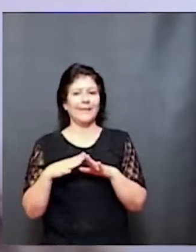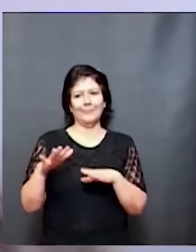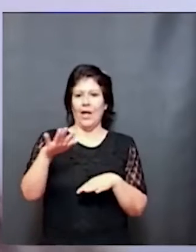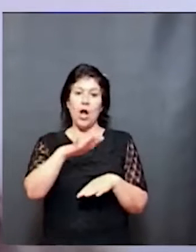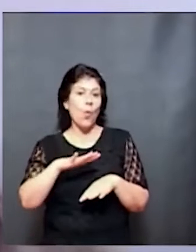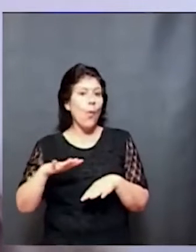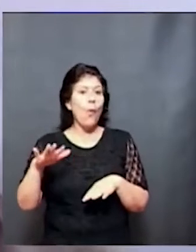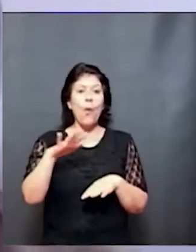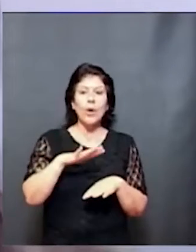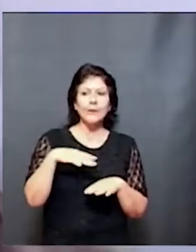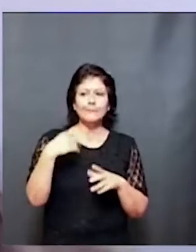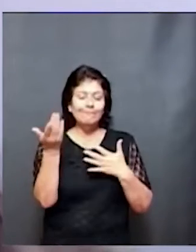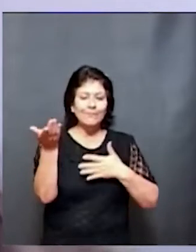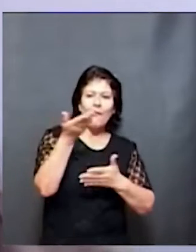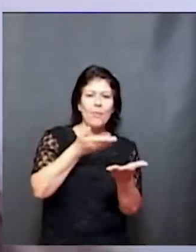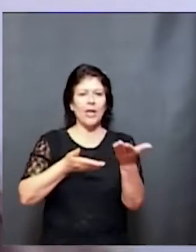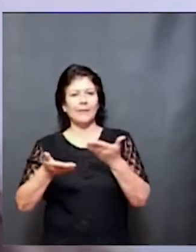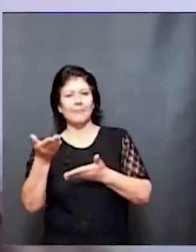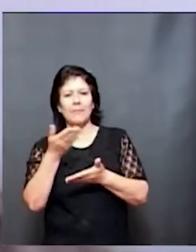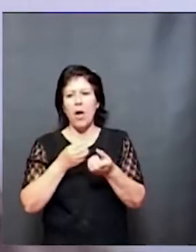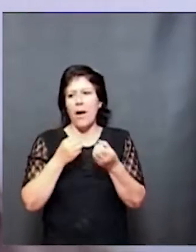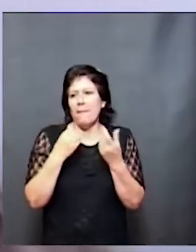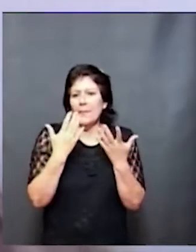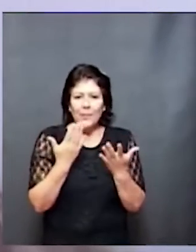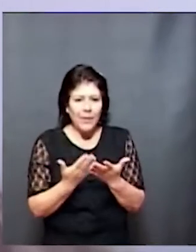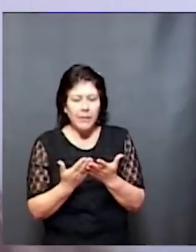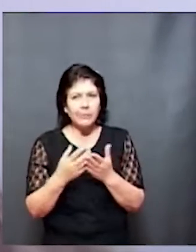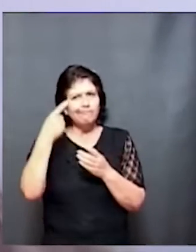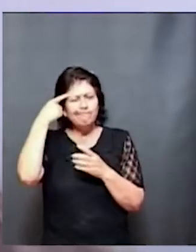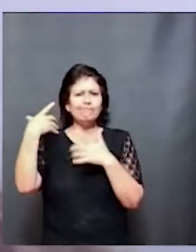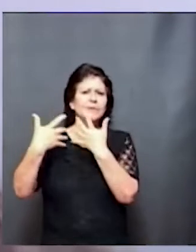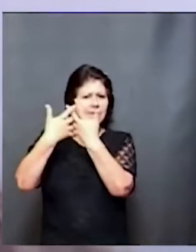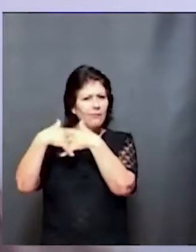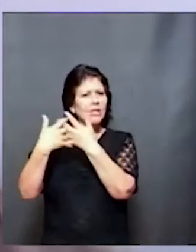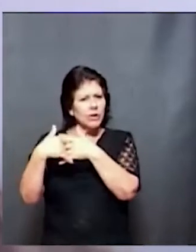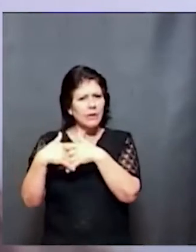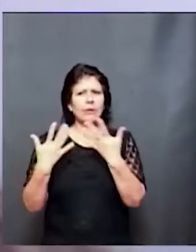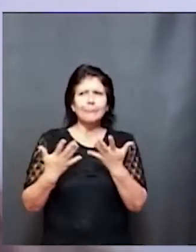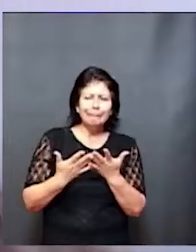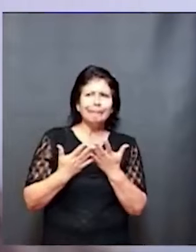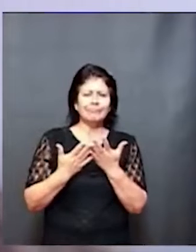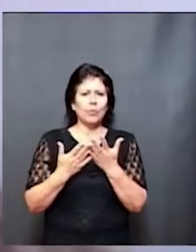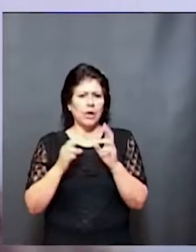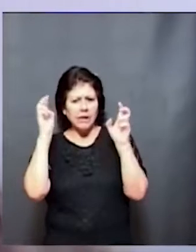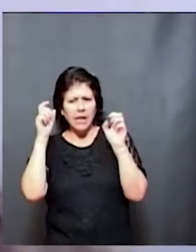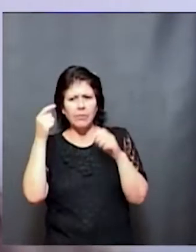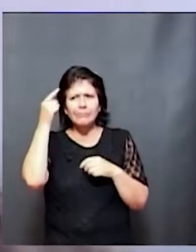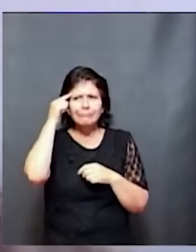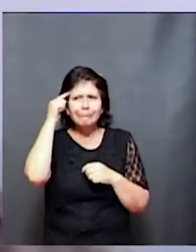de intercambio para poder empezar a reflexionar sobre qué pasa con nuestro neurodesarrollo, con